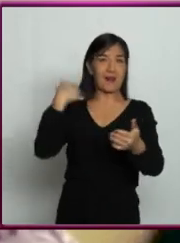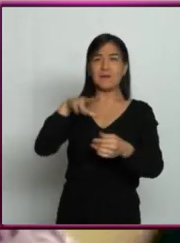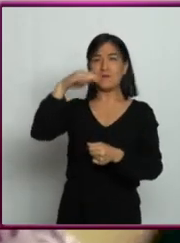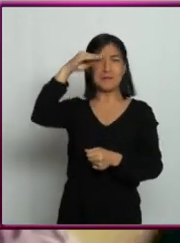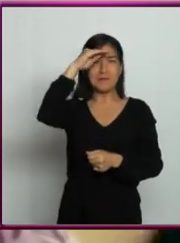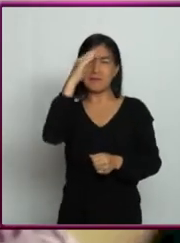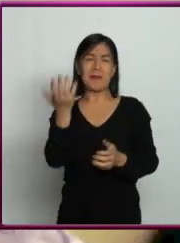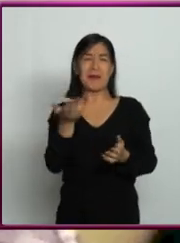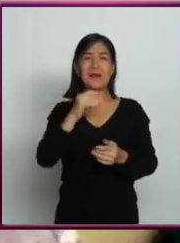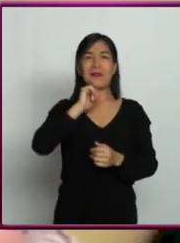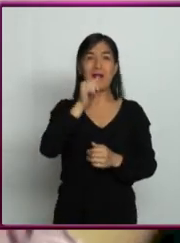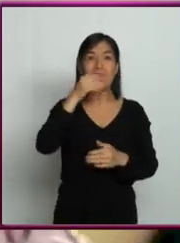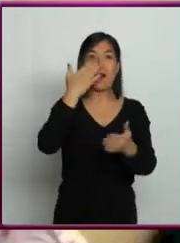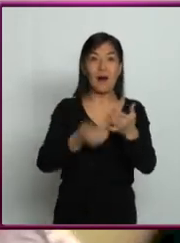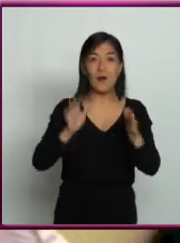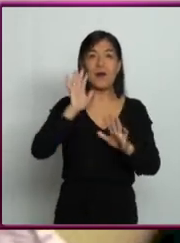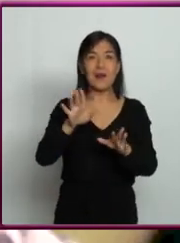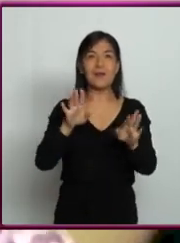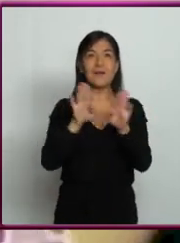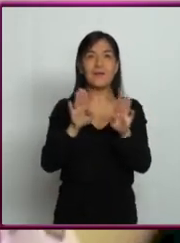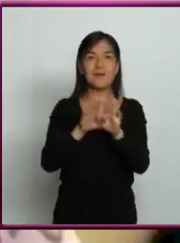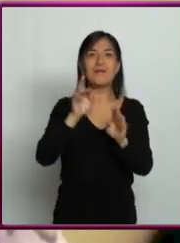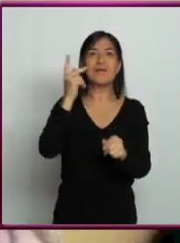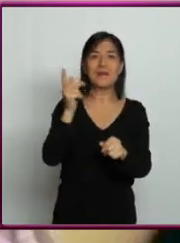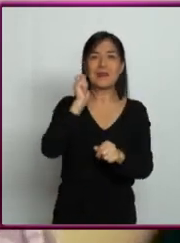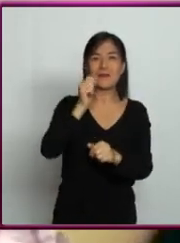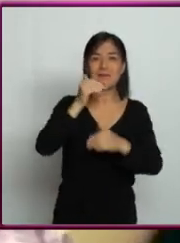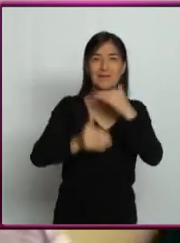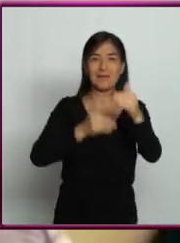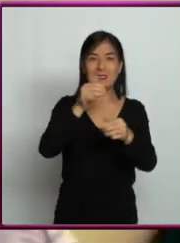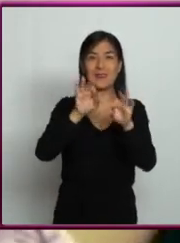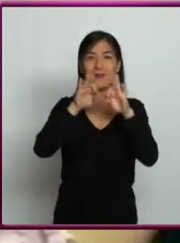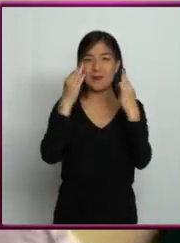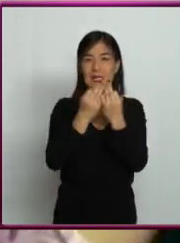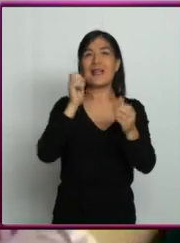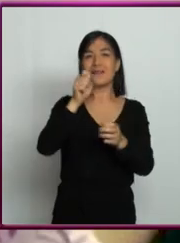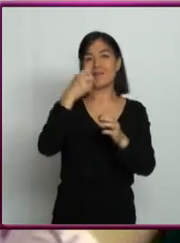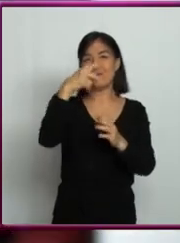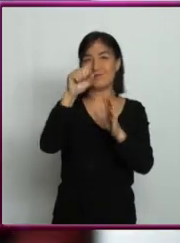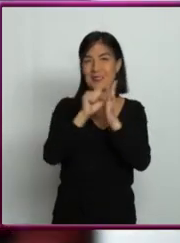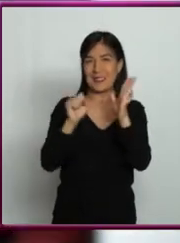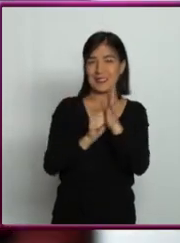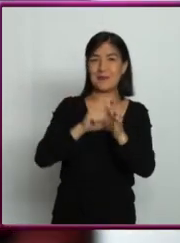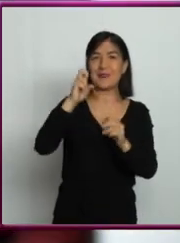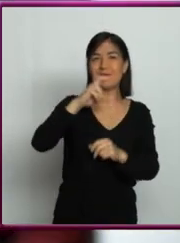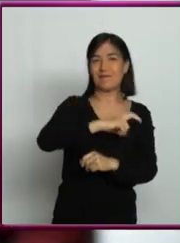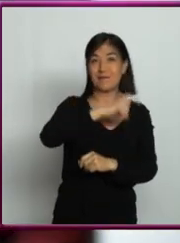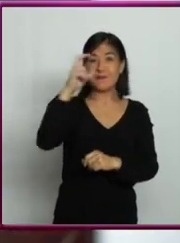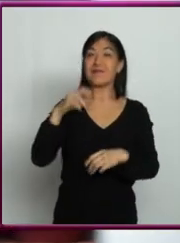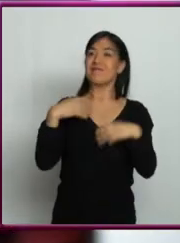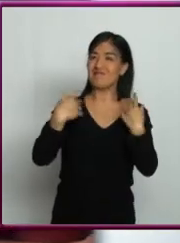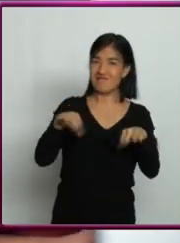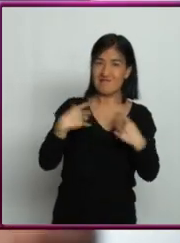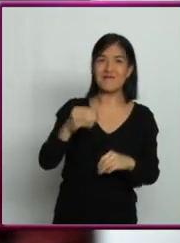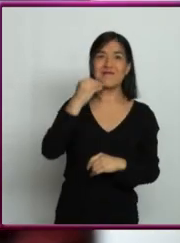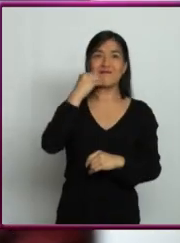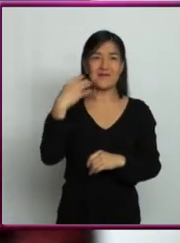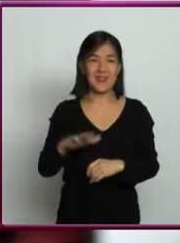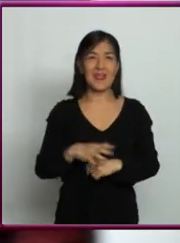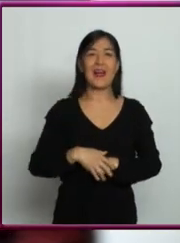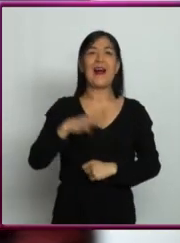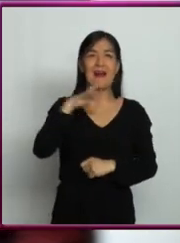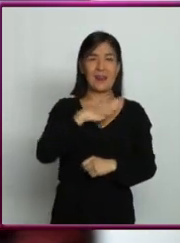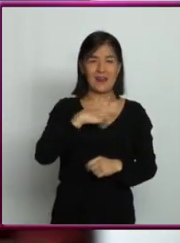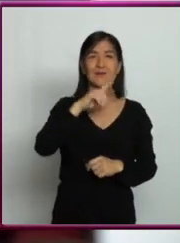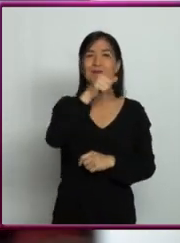están sucediendo antes de que se forme o durante la formación de un sistema planetario. Padrísimo. Me imagino, y digo, hay